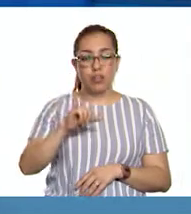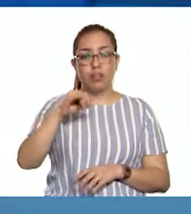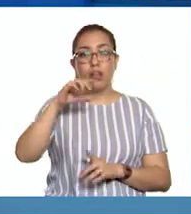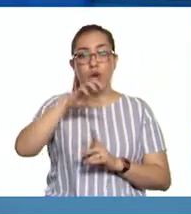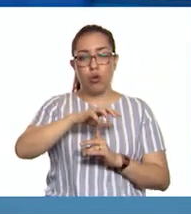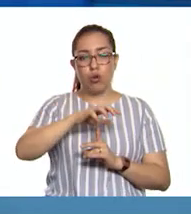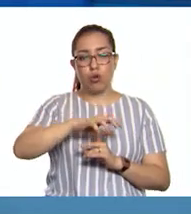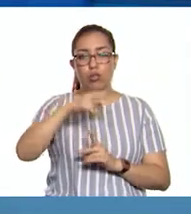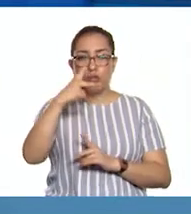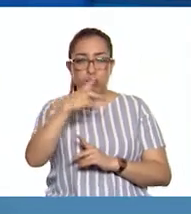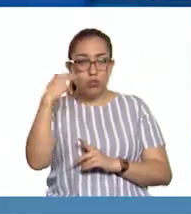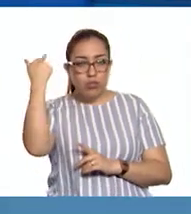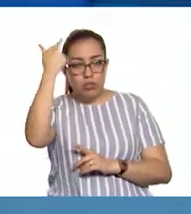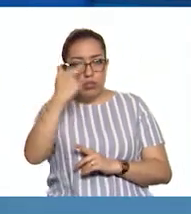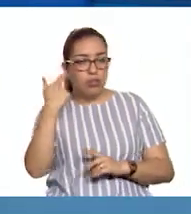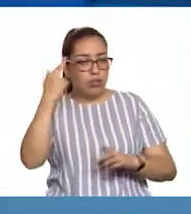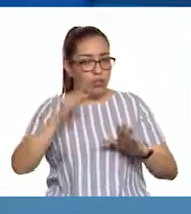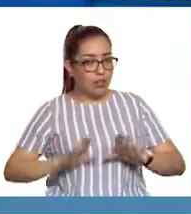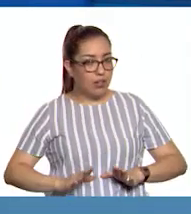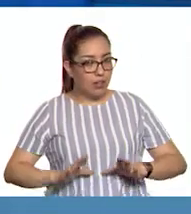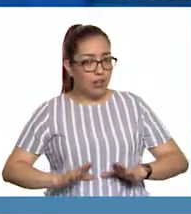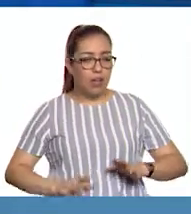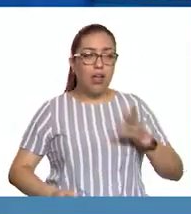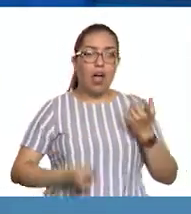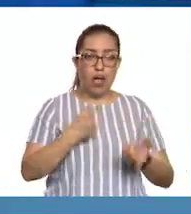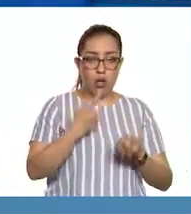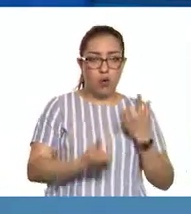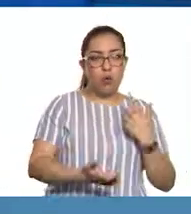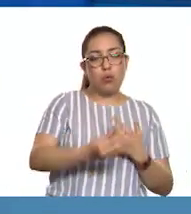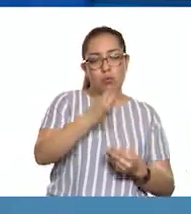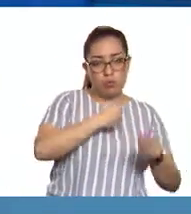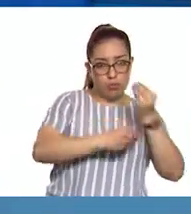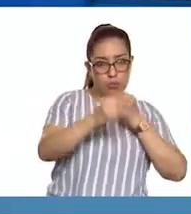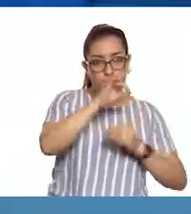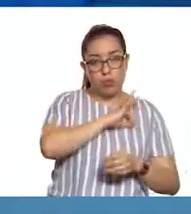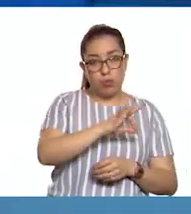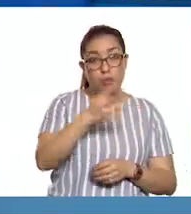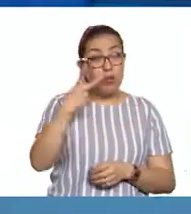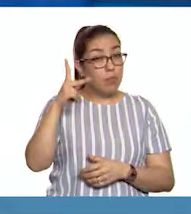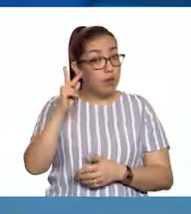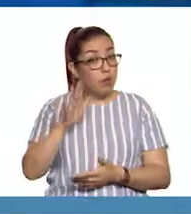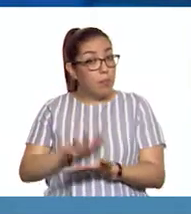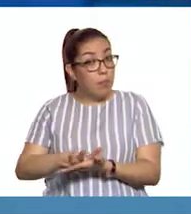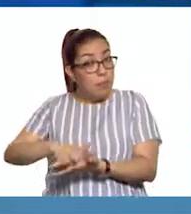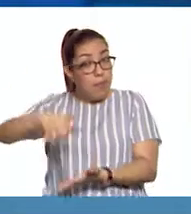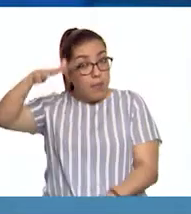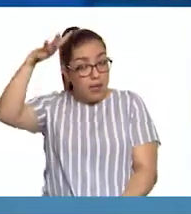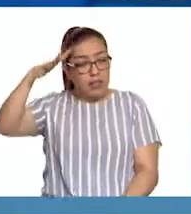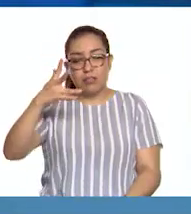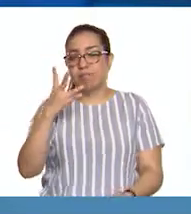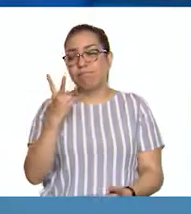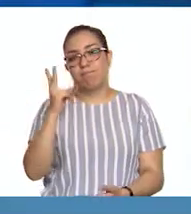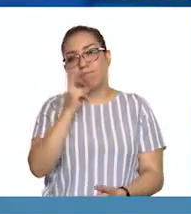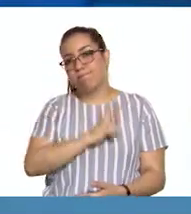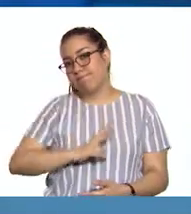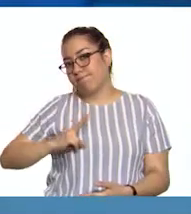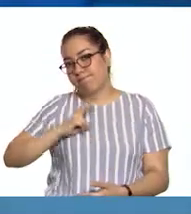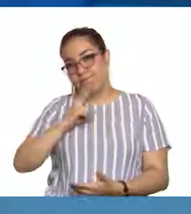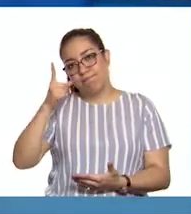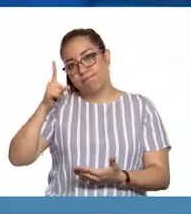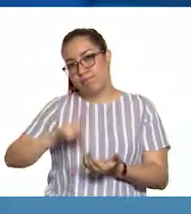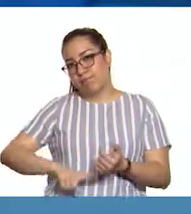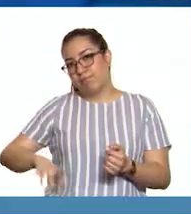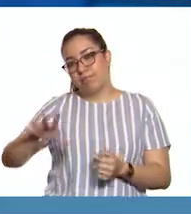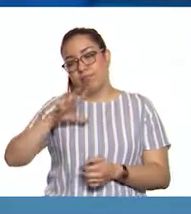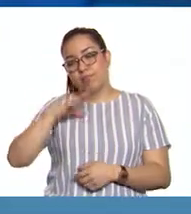conocimos que algunas o algunos son comestibles, pero la mayoría son tóxicos para los seres humanos y